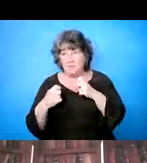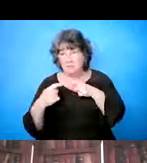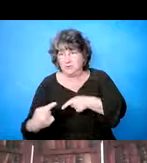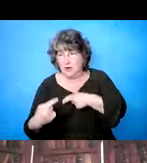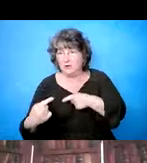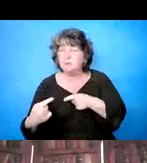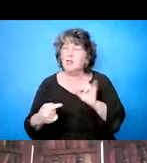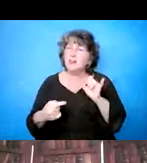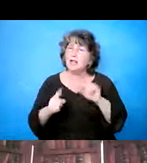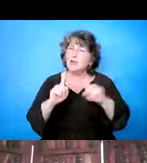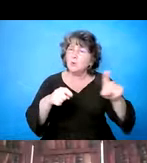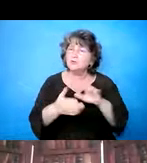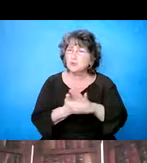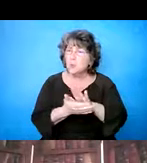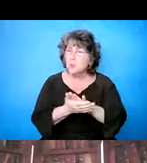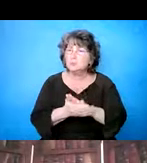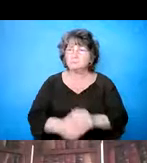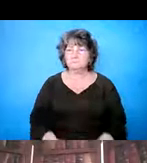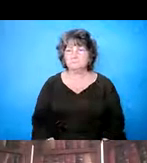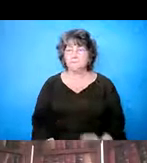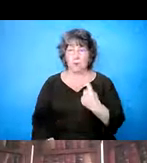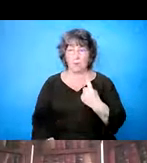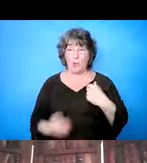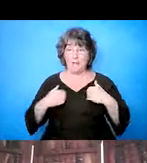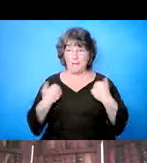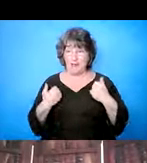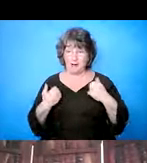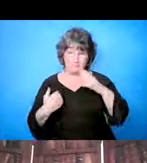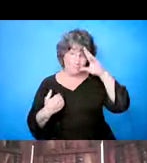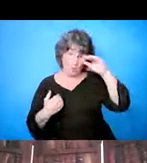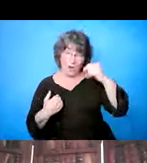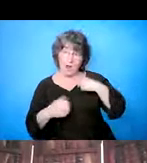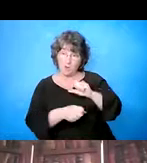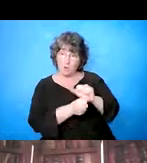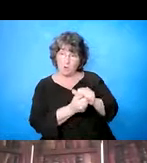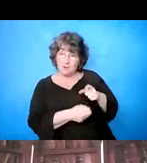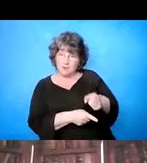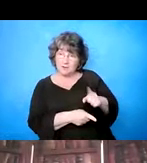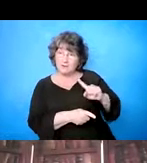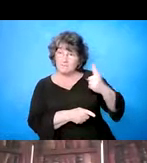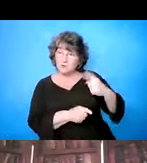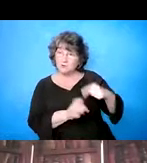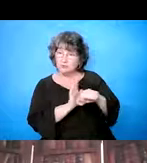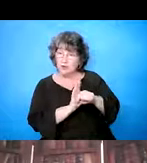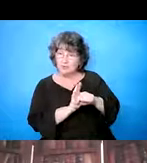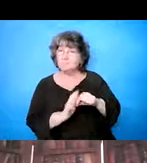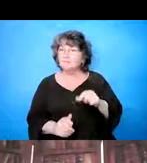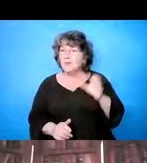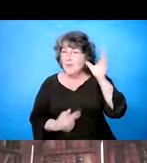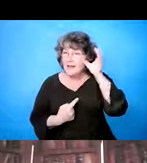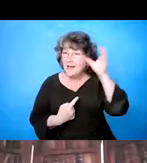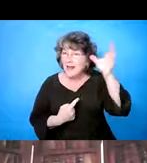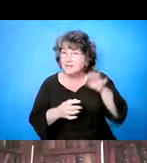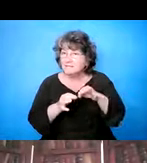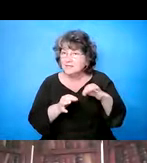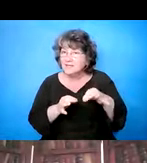un, un, un, un, un joven que está en, en, en primer grado y